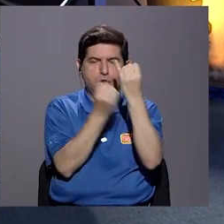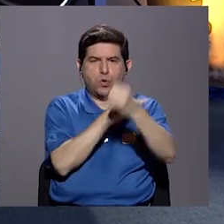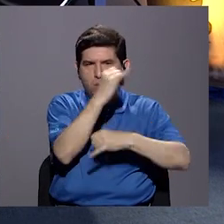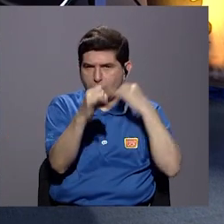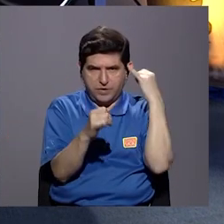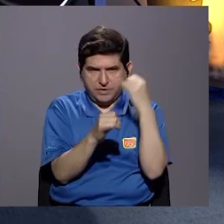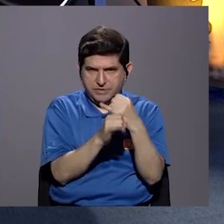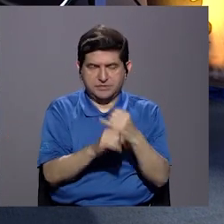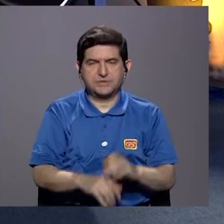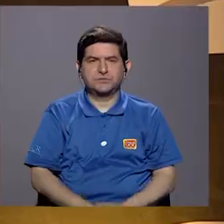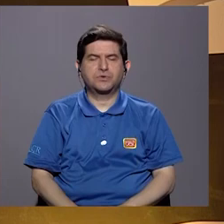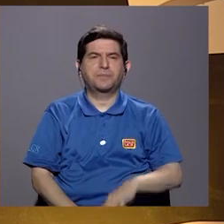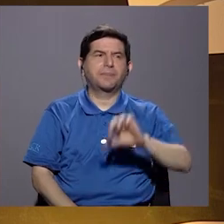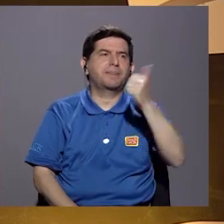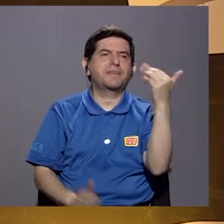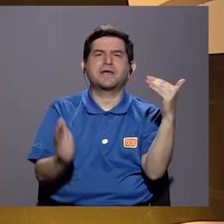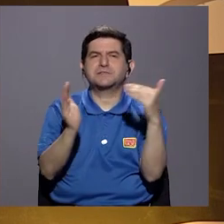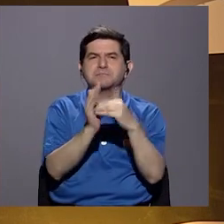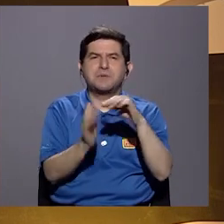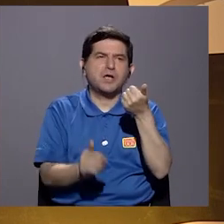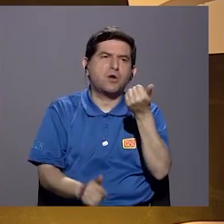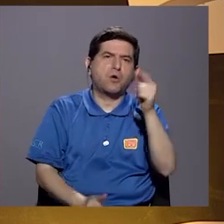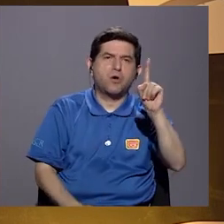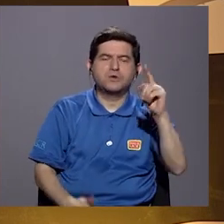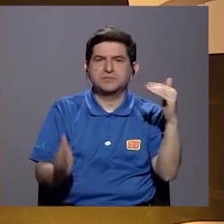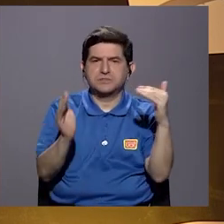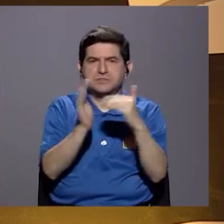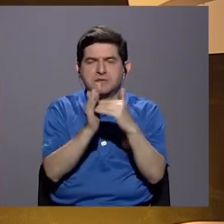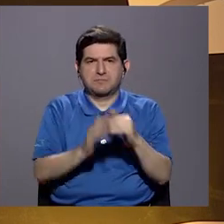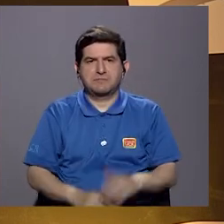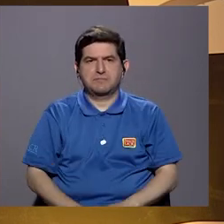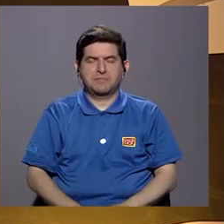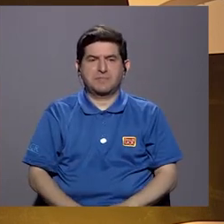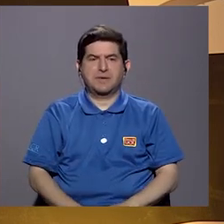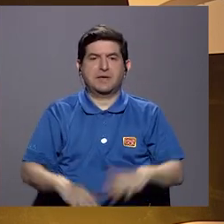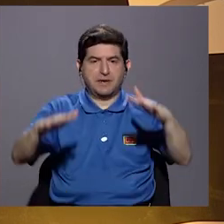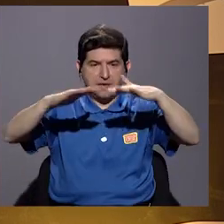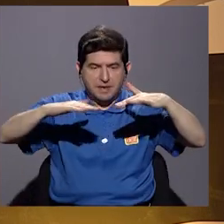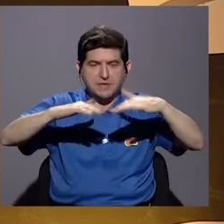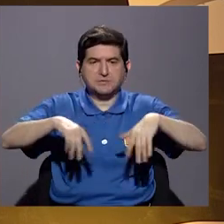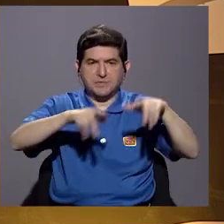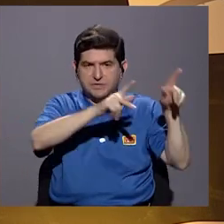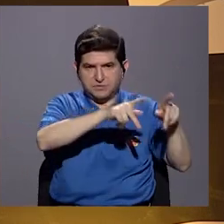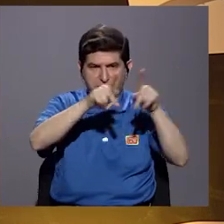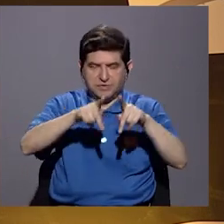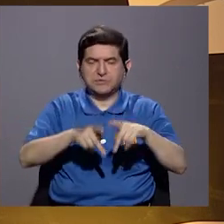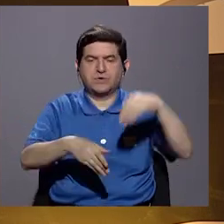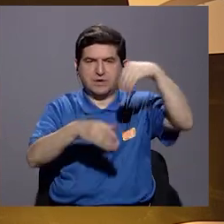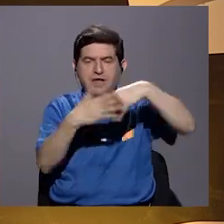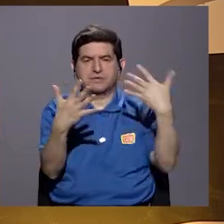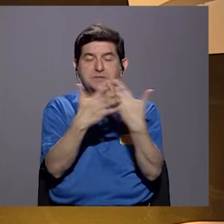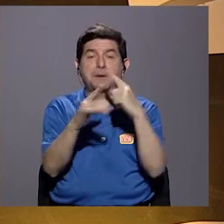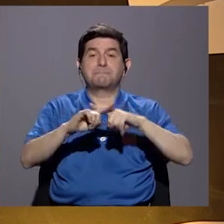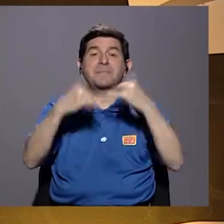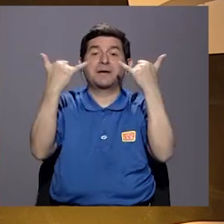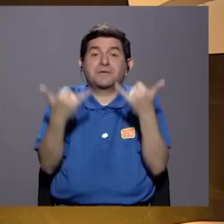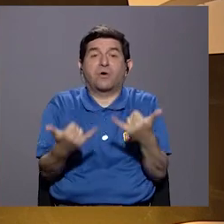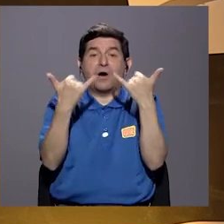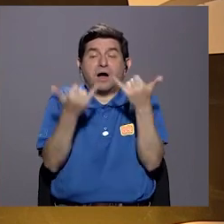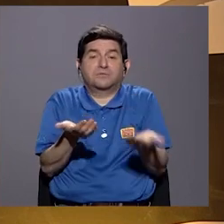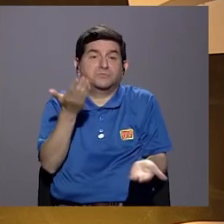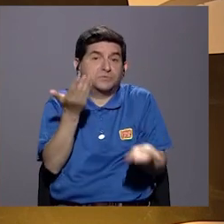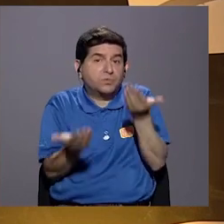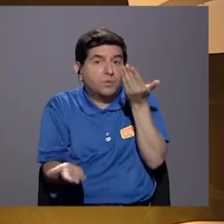internacionales, 10.000, 11.000 espacios en nuestras cárceles. Sin embargo, actualmente puede